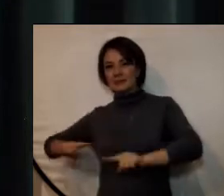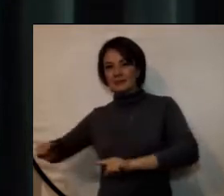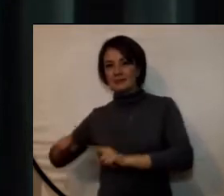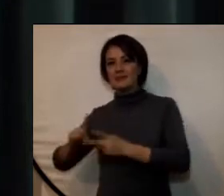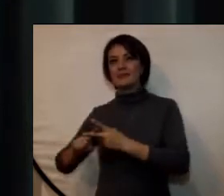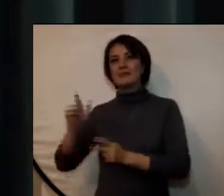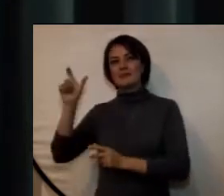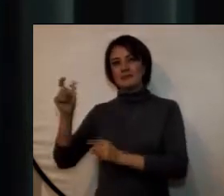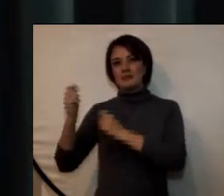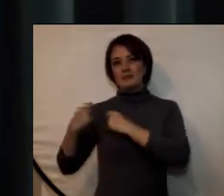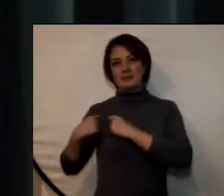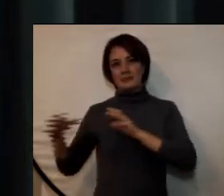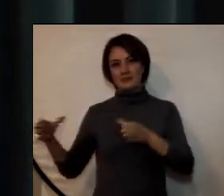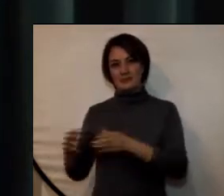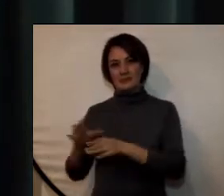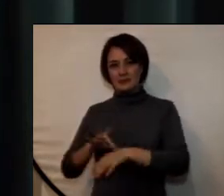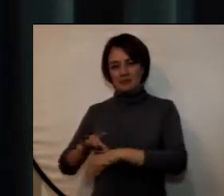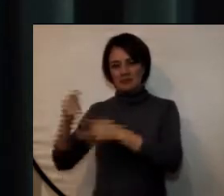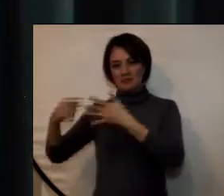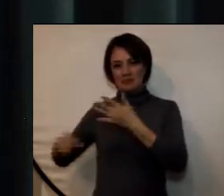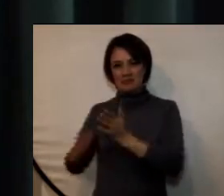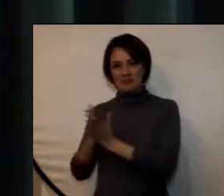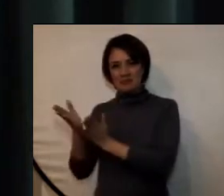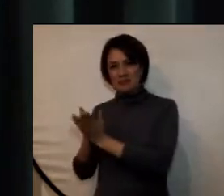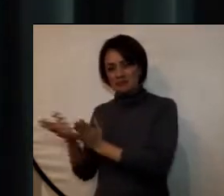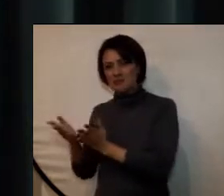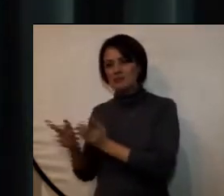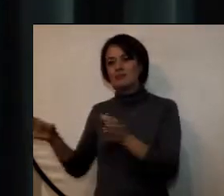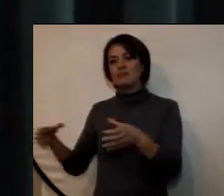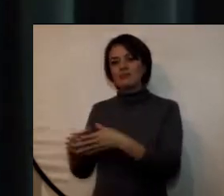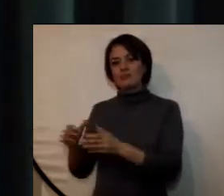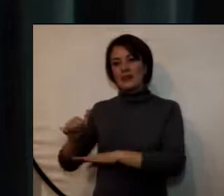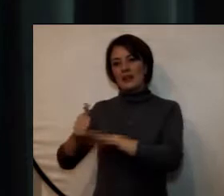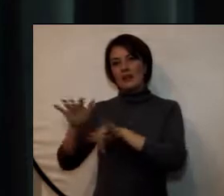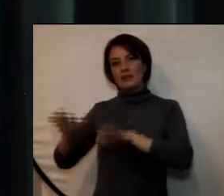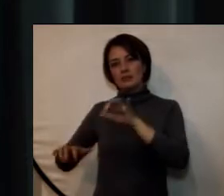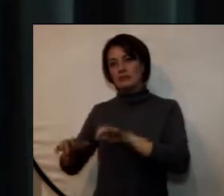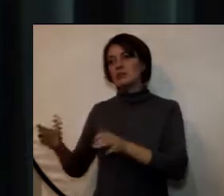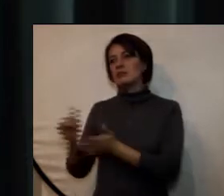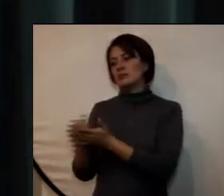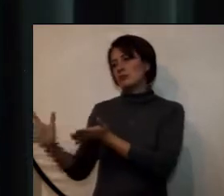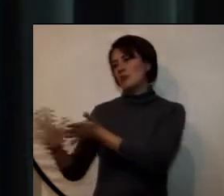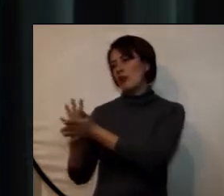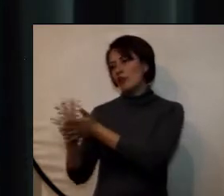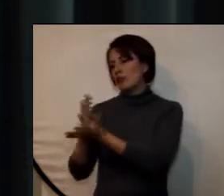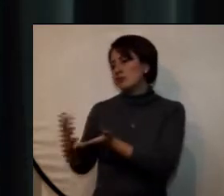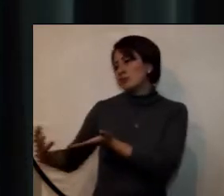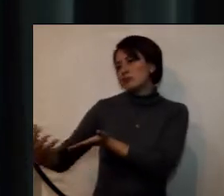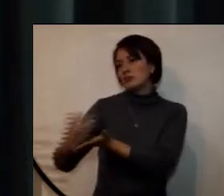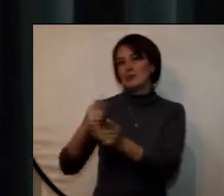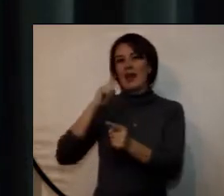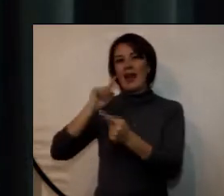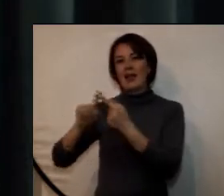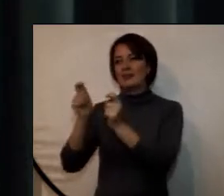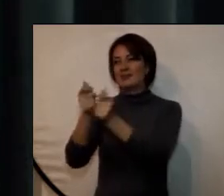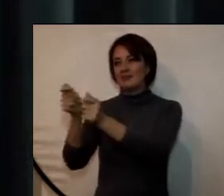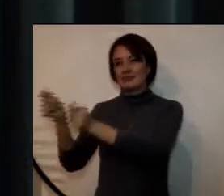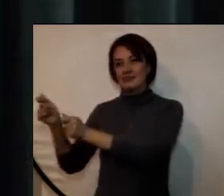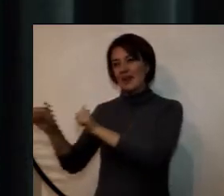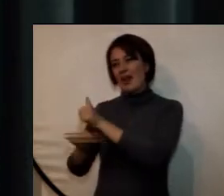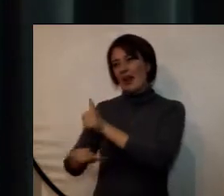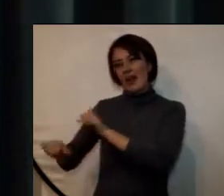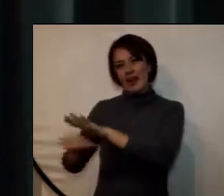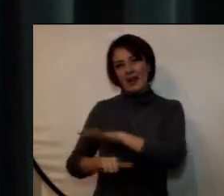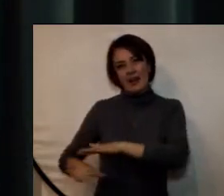decanos, jefes de oficina, por la información remitida desde sus diferentes áreas que recoge el